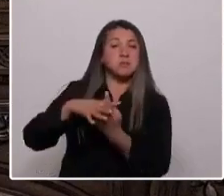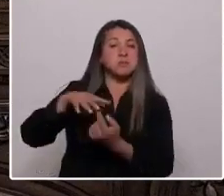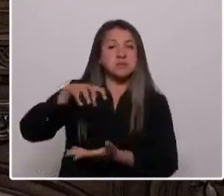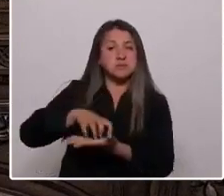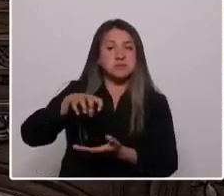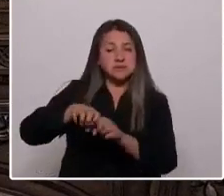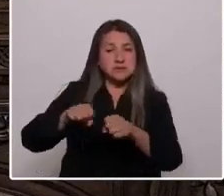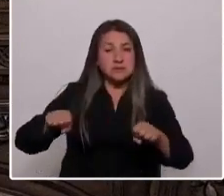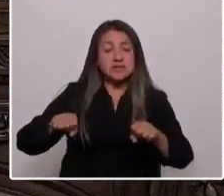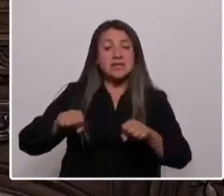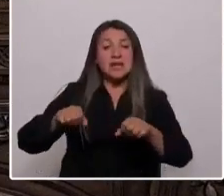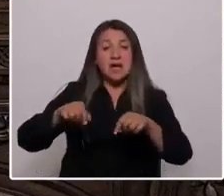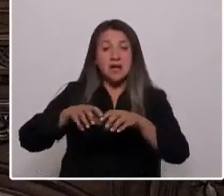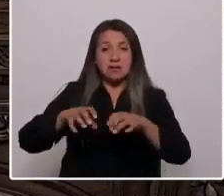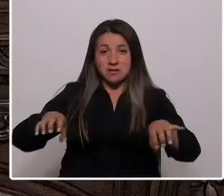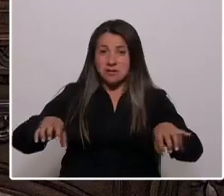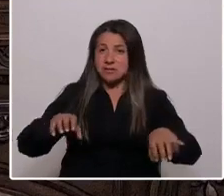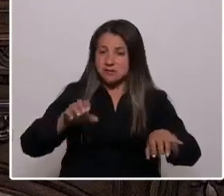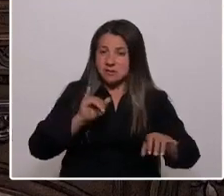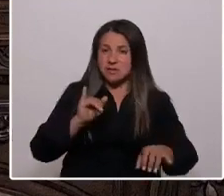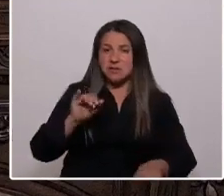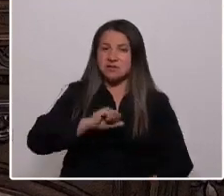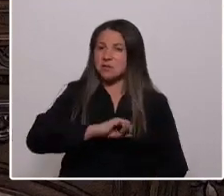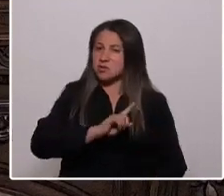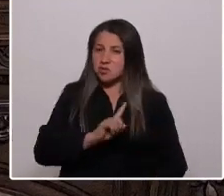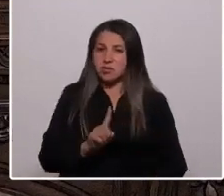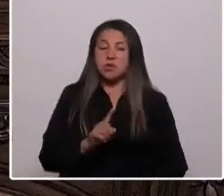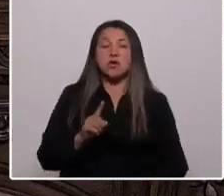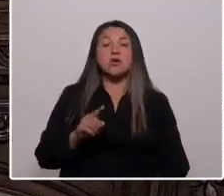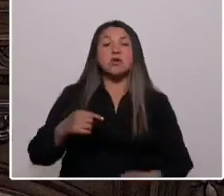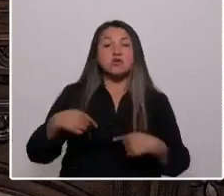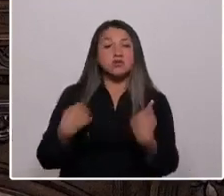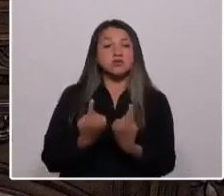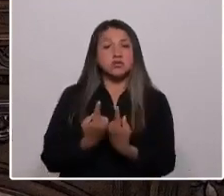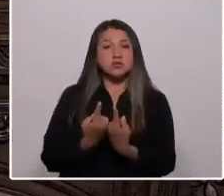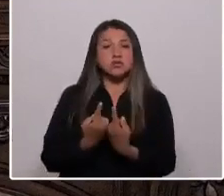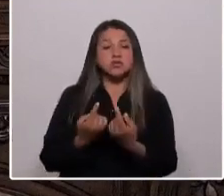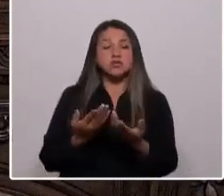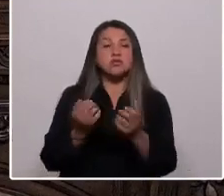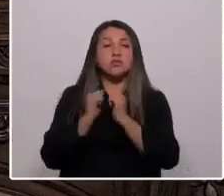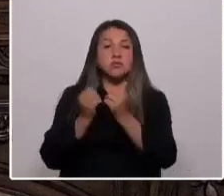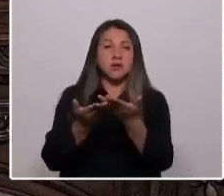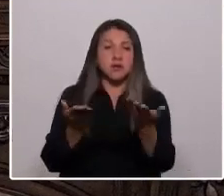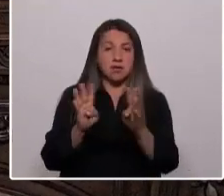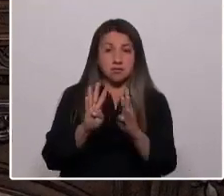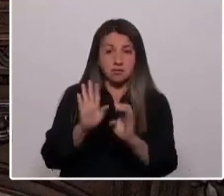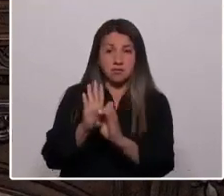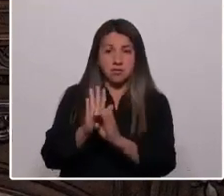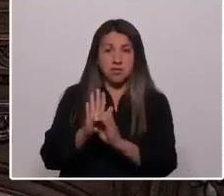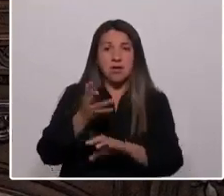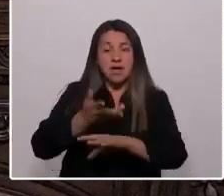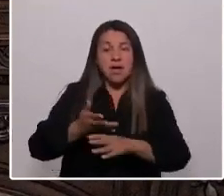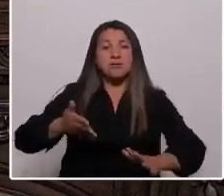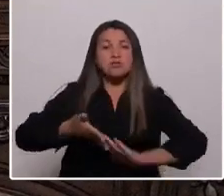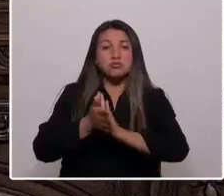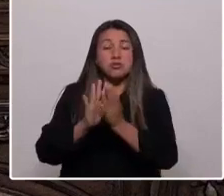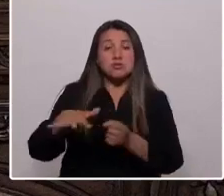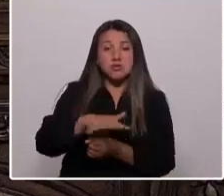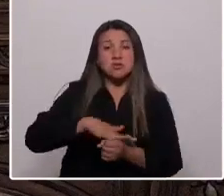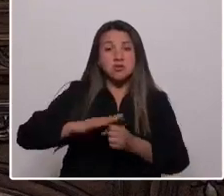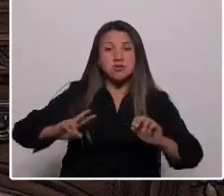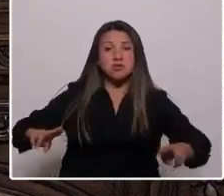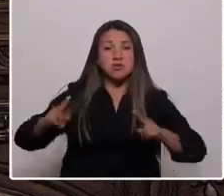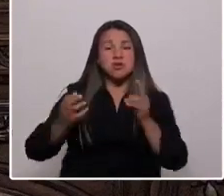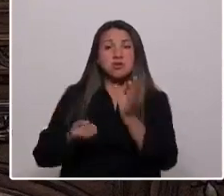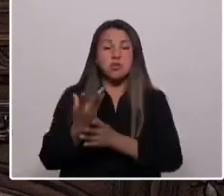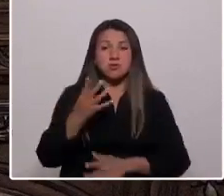Compañeras y compañeros convencionales, como órgano constituyente originario, tenemos dadas todas las condiciones para la construcción de un nuevo Chile,